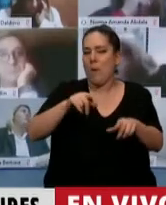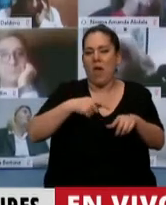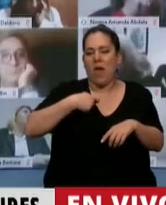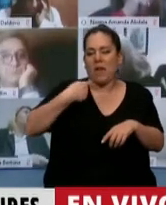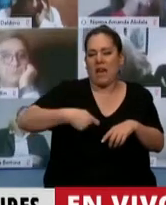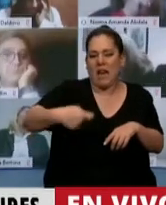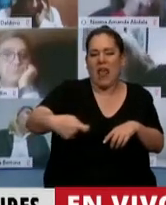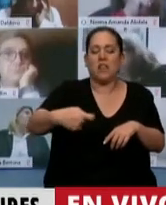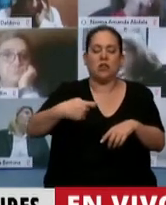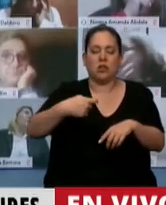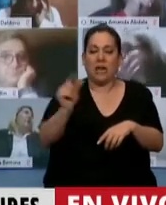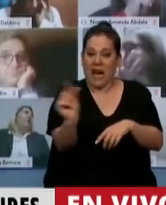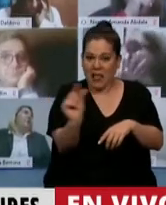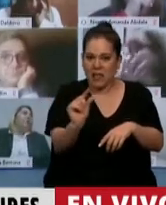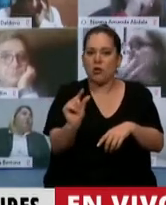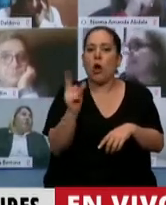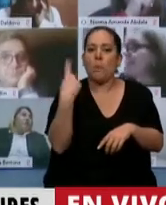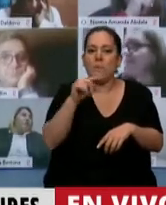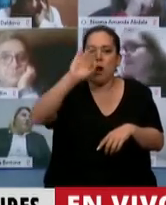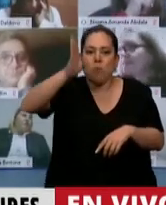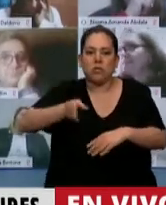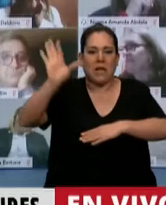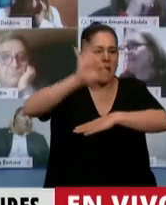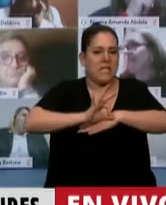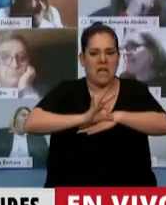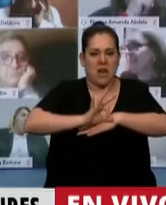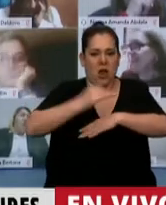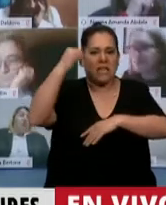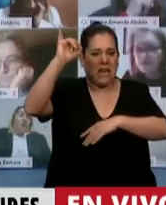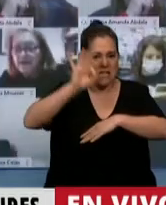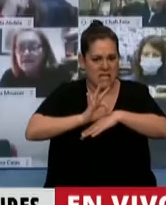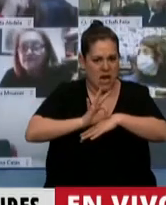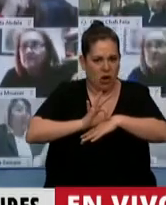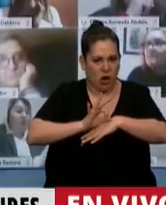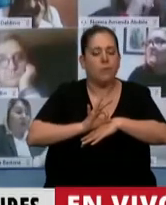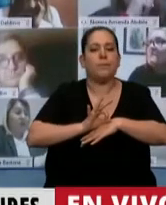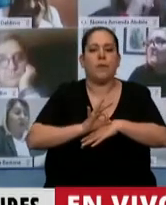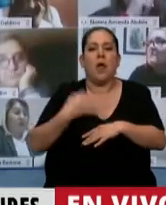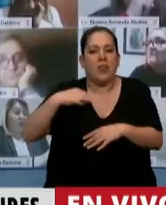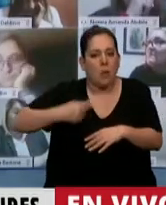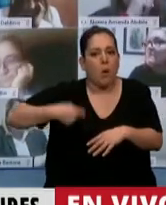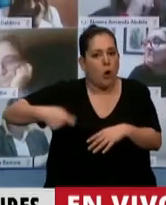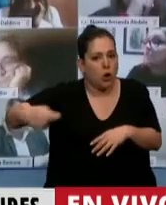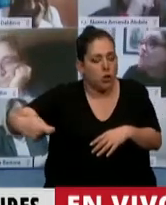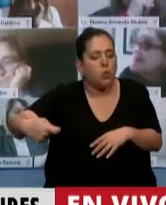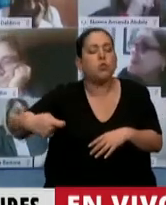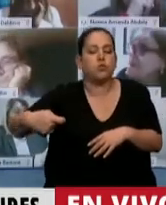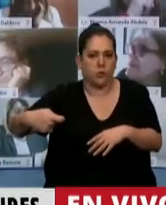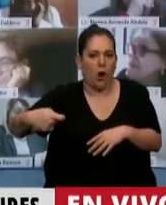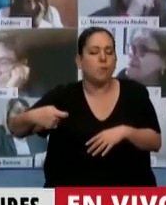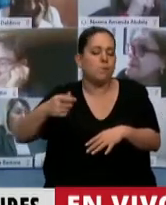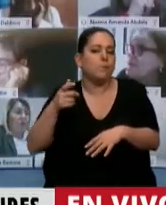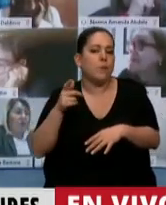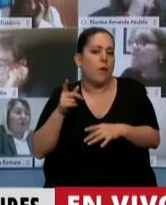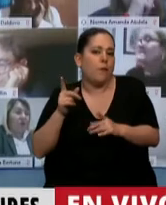créditos a tasa cero, pero también tienen que ser exentos del pago del monotributo y con garantía de la